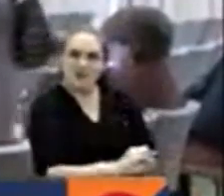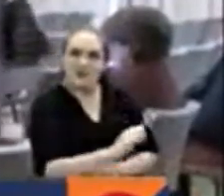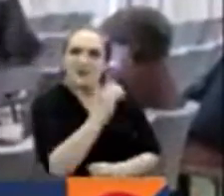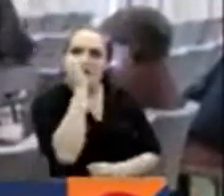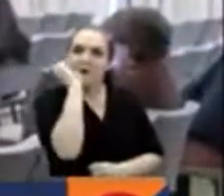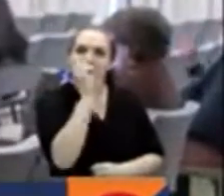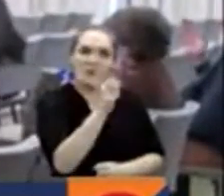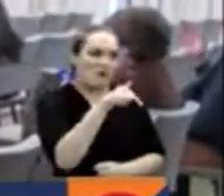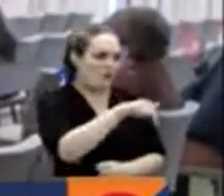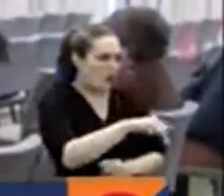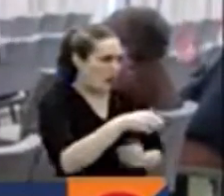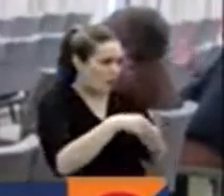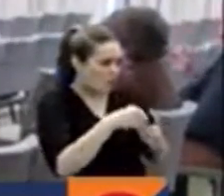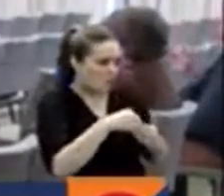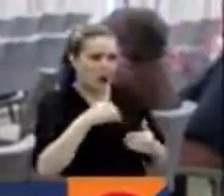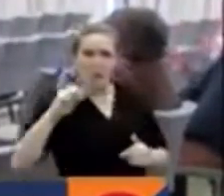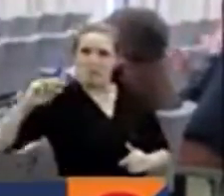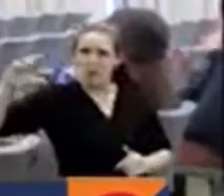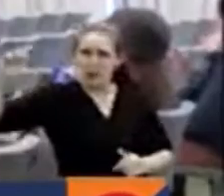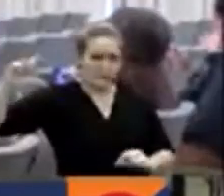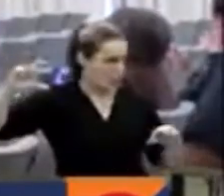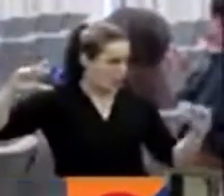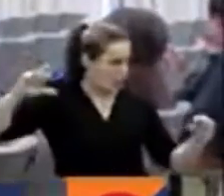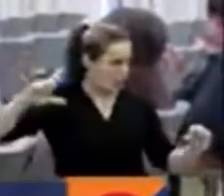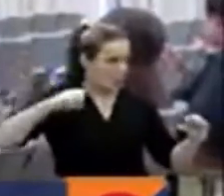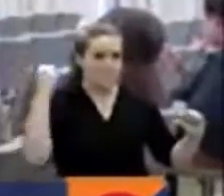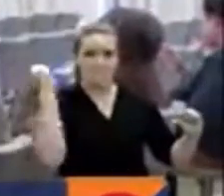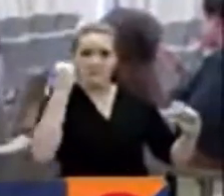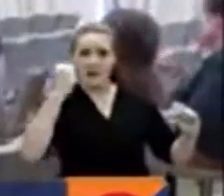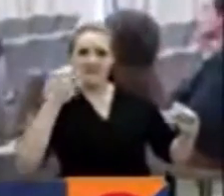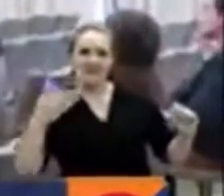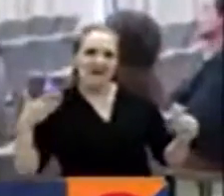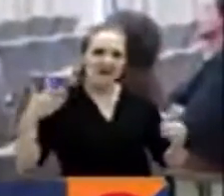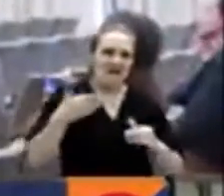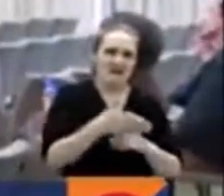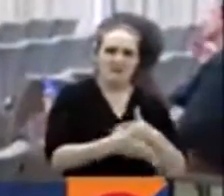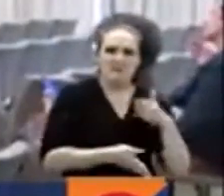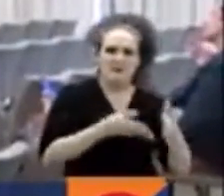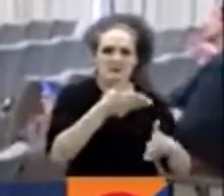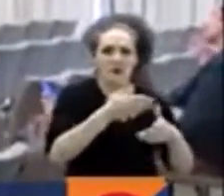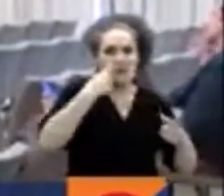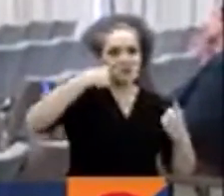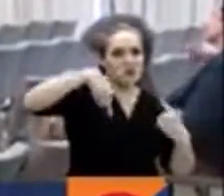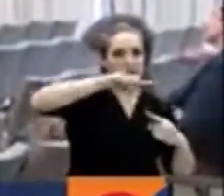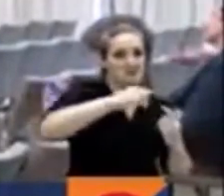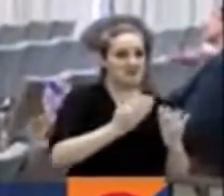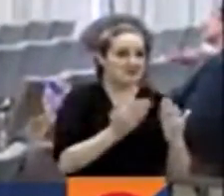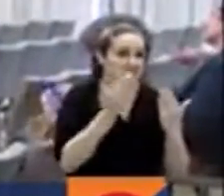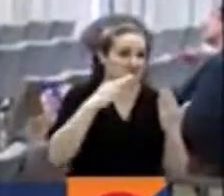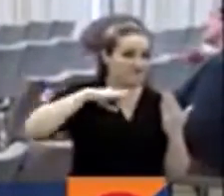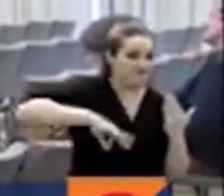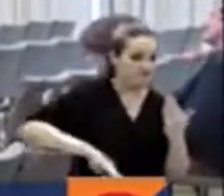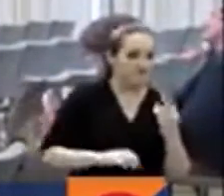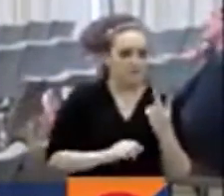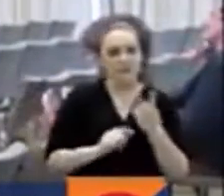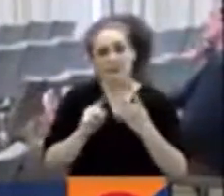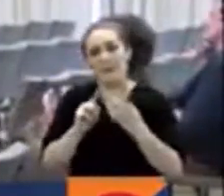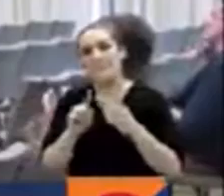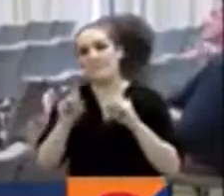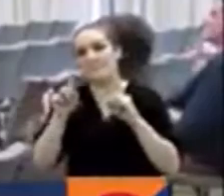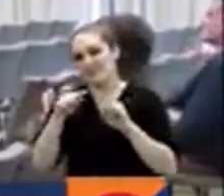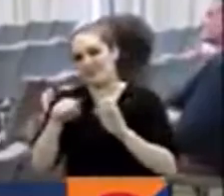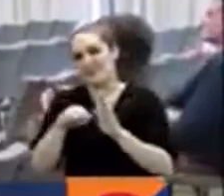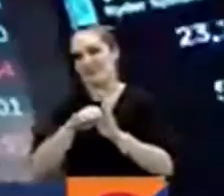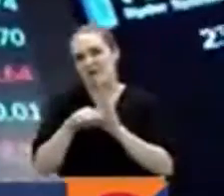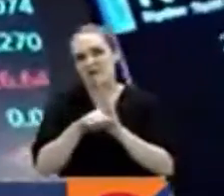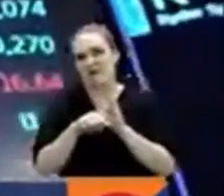para los extranjeros llegar a nuestro país con una moneda depreciada como tenemos en este momento. Y hay un impacto nocivo para los